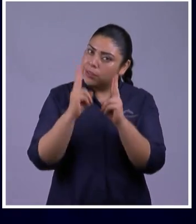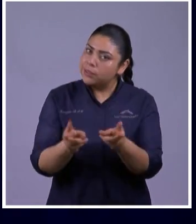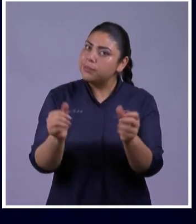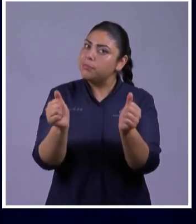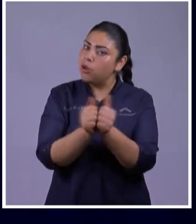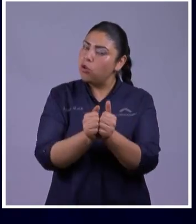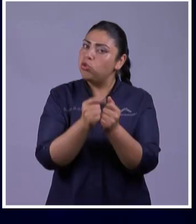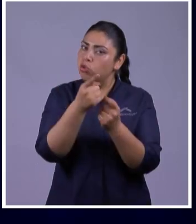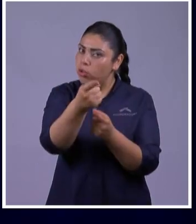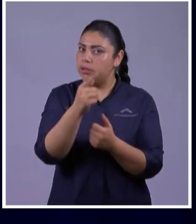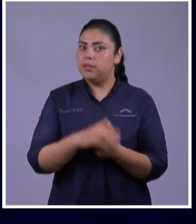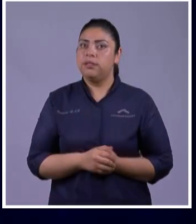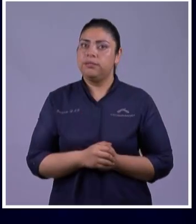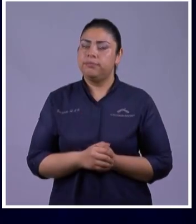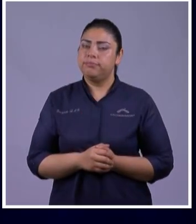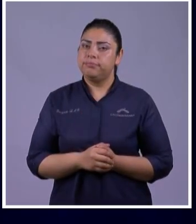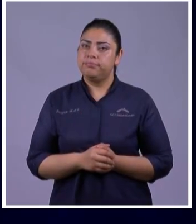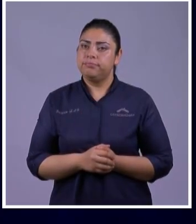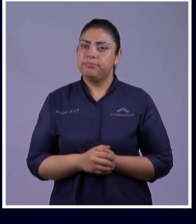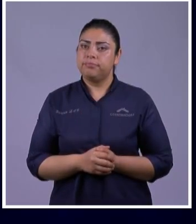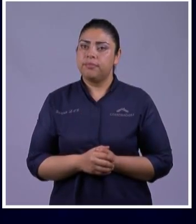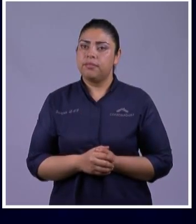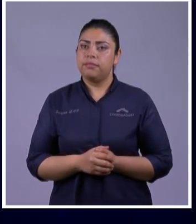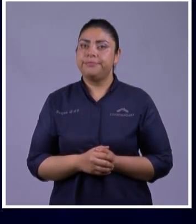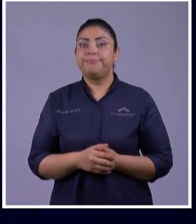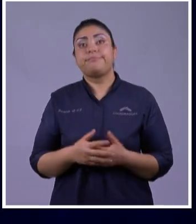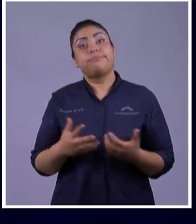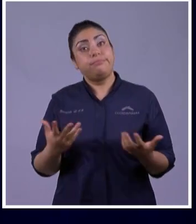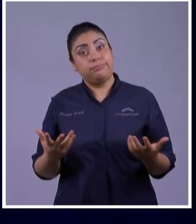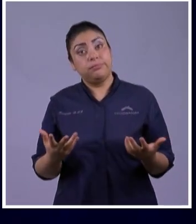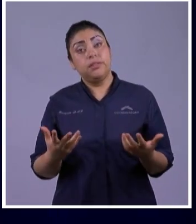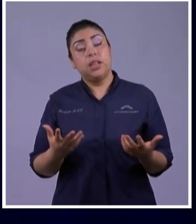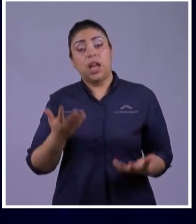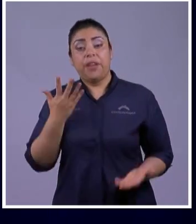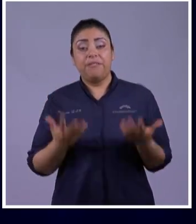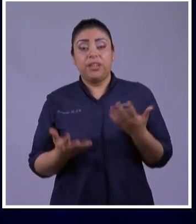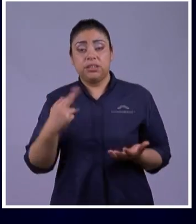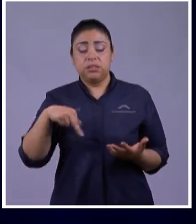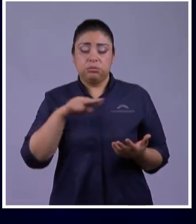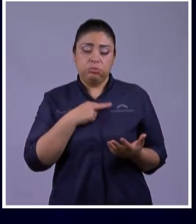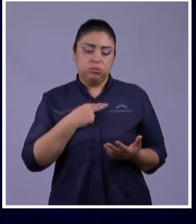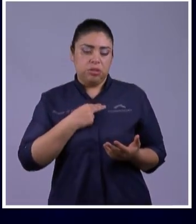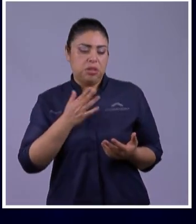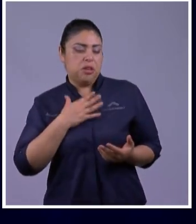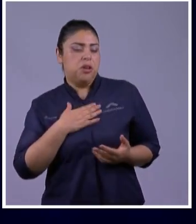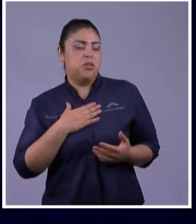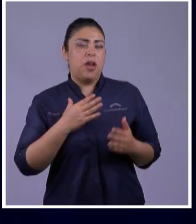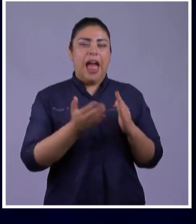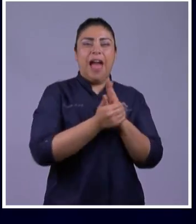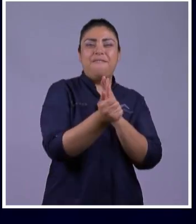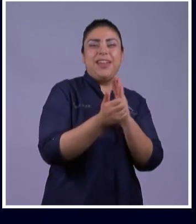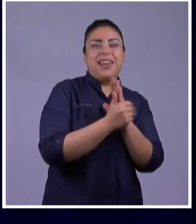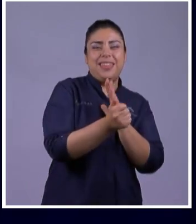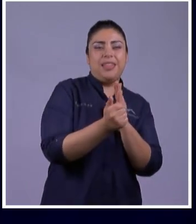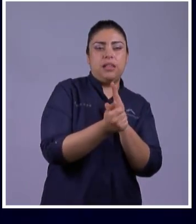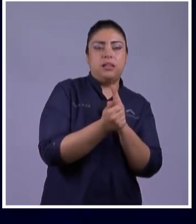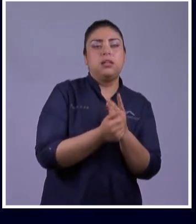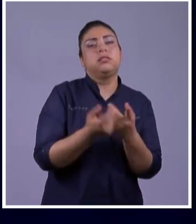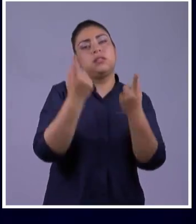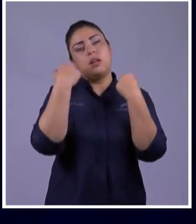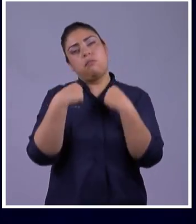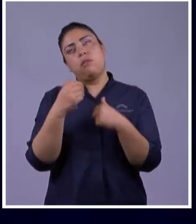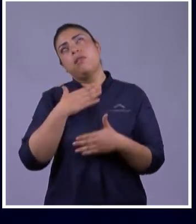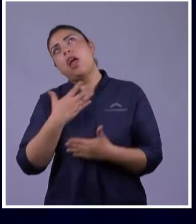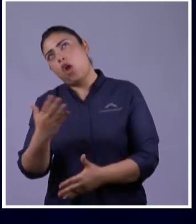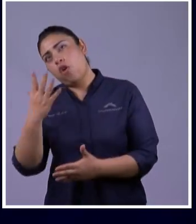Nuestras Capacidades A veces Se Convierten En Nuestros Peores Tropiezos Pero Si Hoy